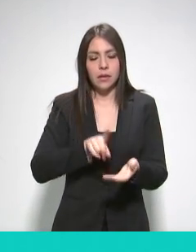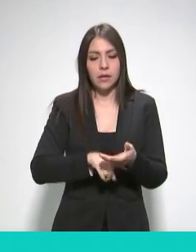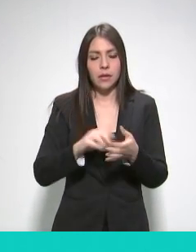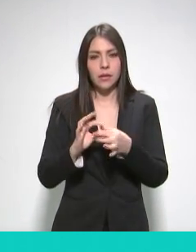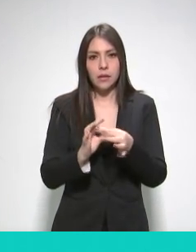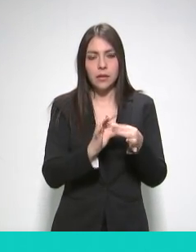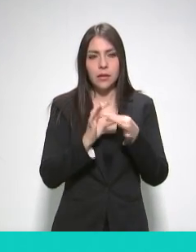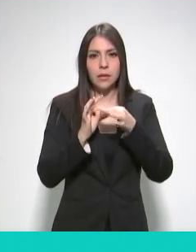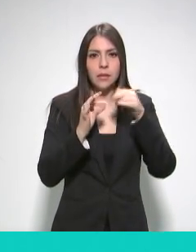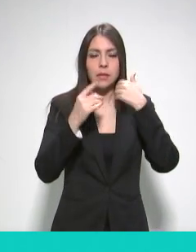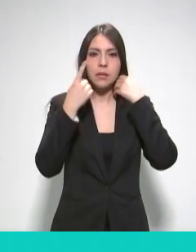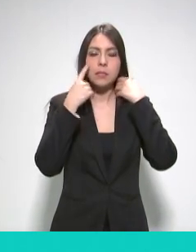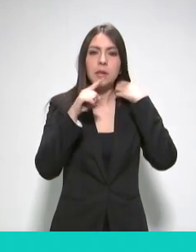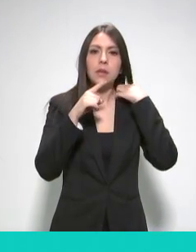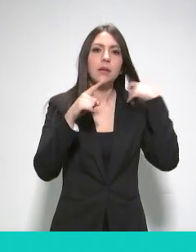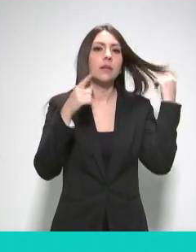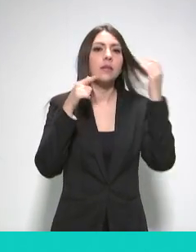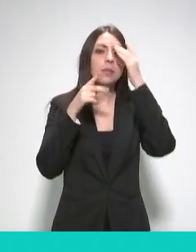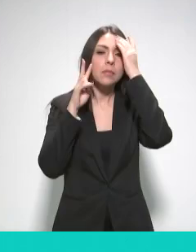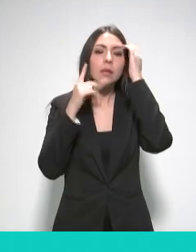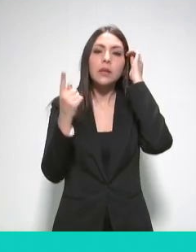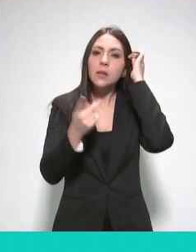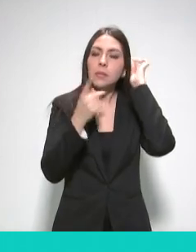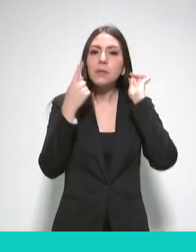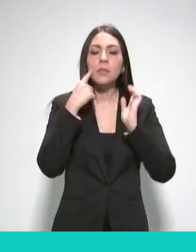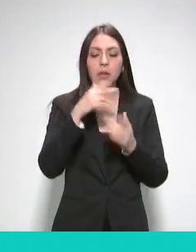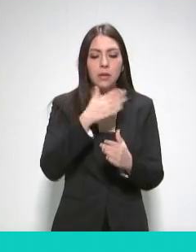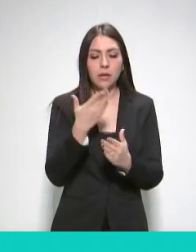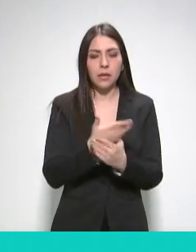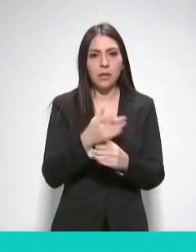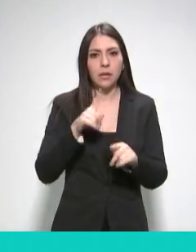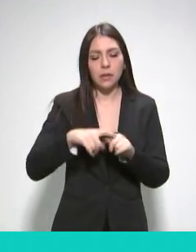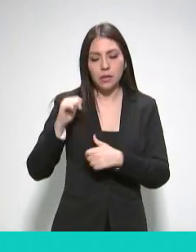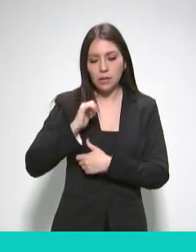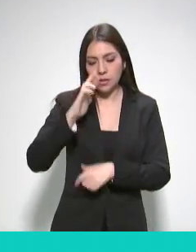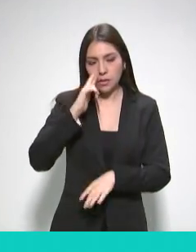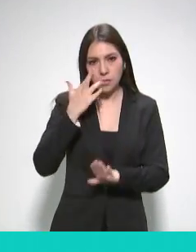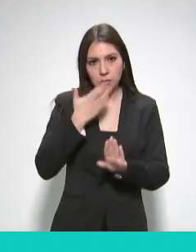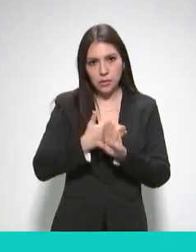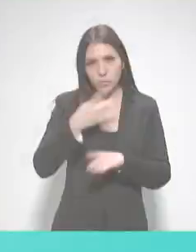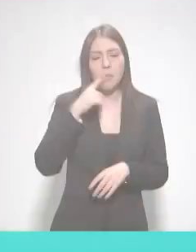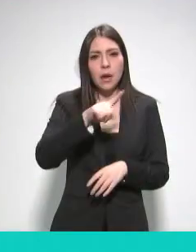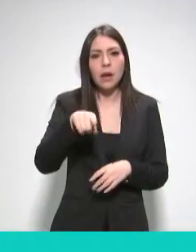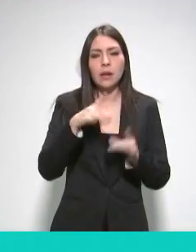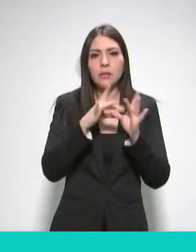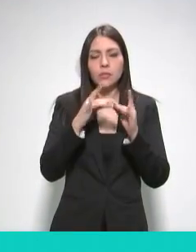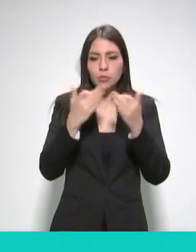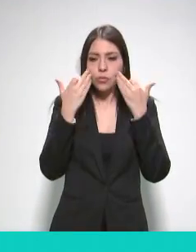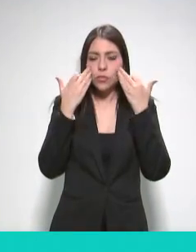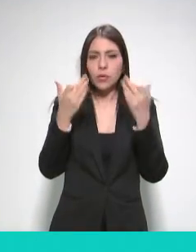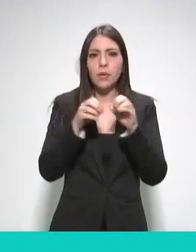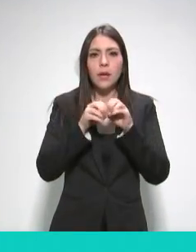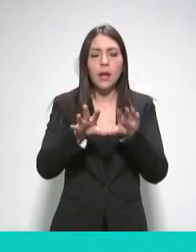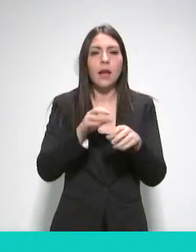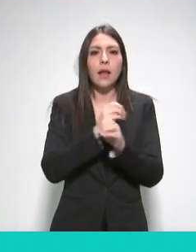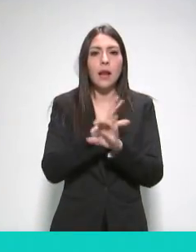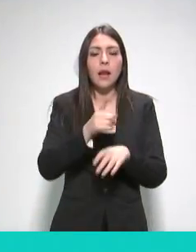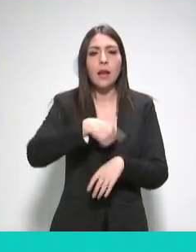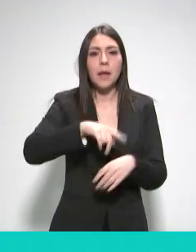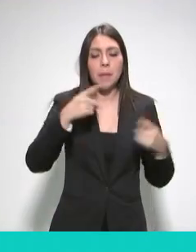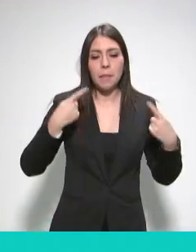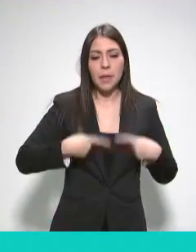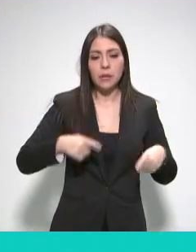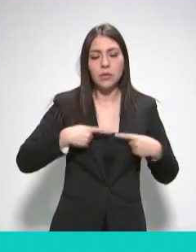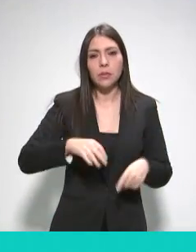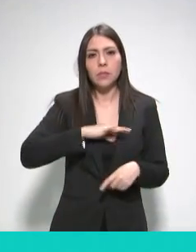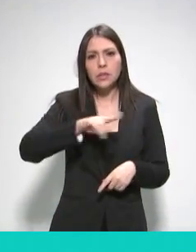estadística y el seguimiento de los asuntos a cargo de la dirección jurídica. En ese sentido, el Pleno del INAI determinó